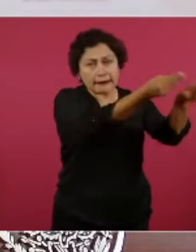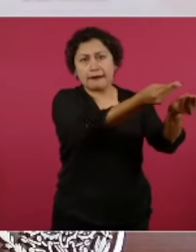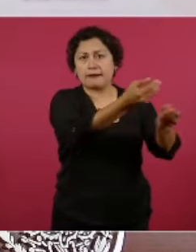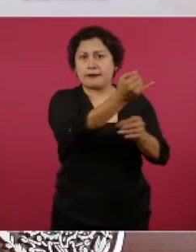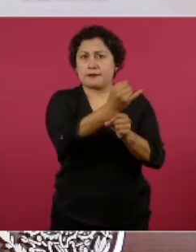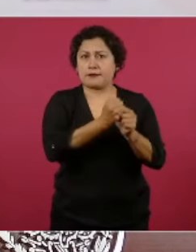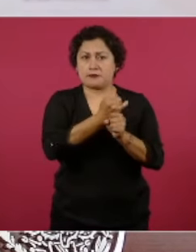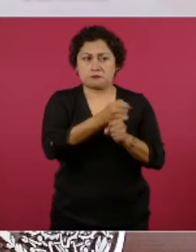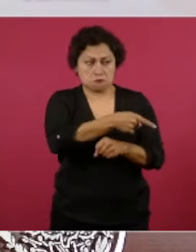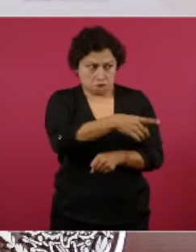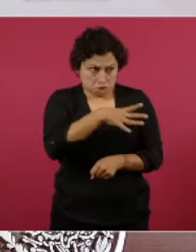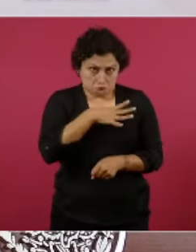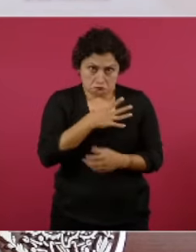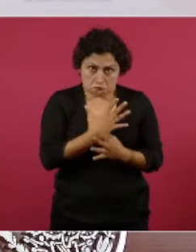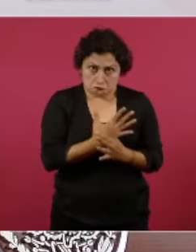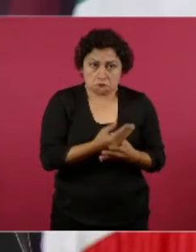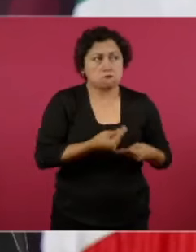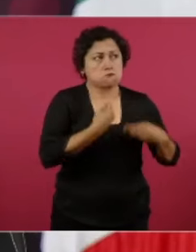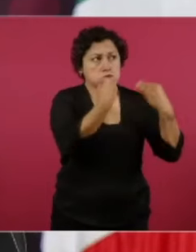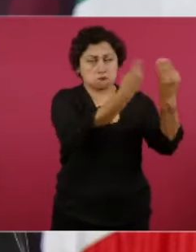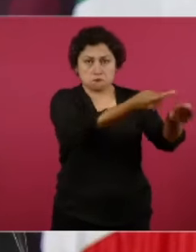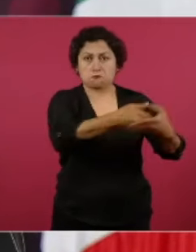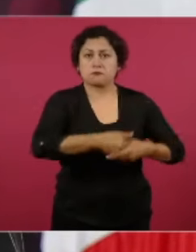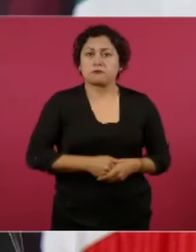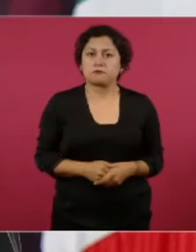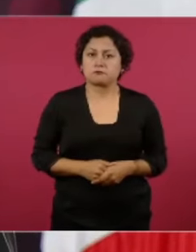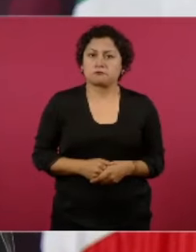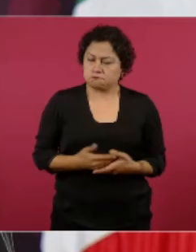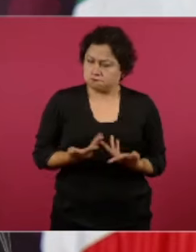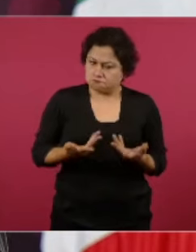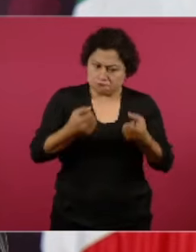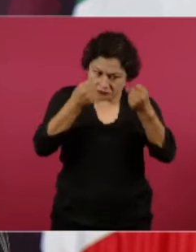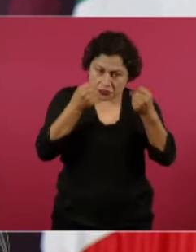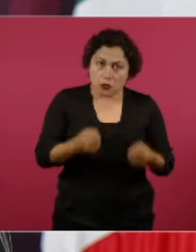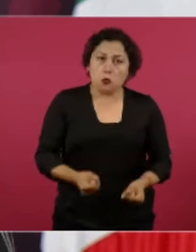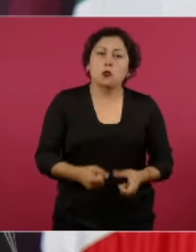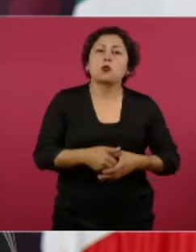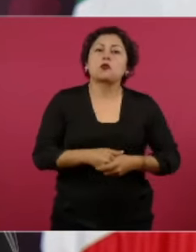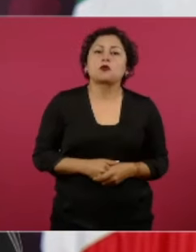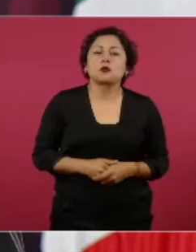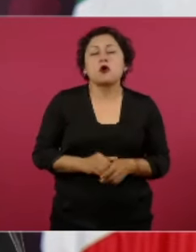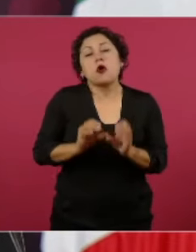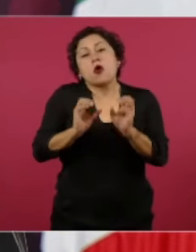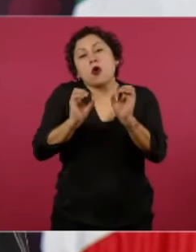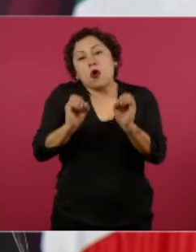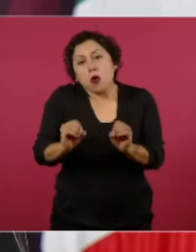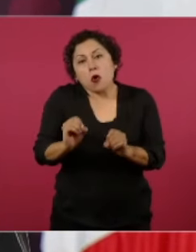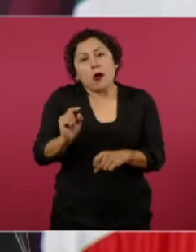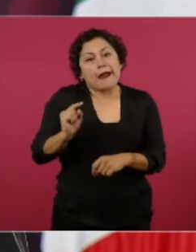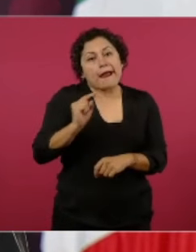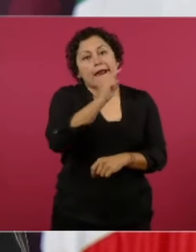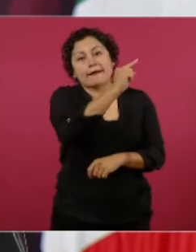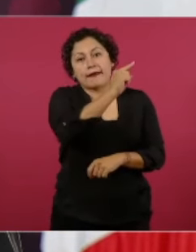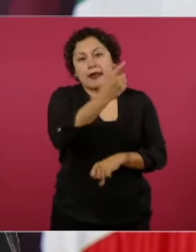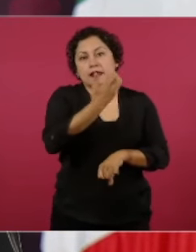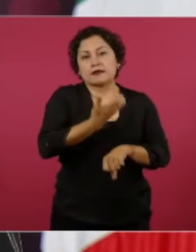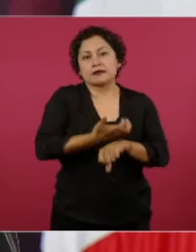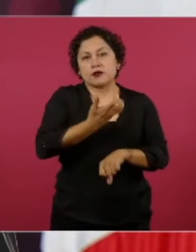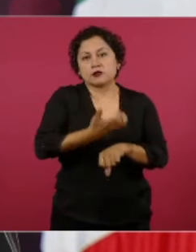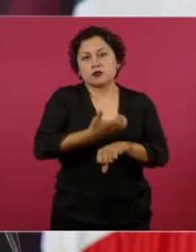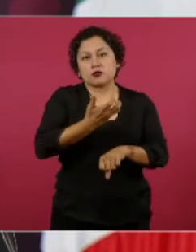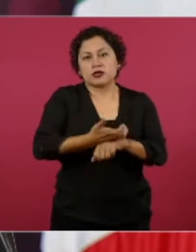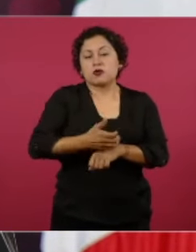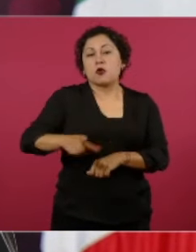que vaya al Departamento de Estado del